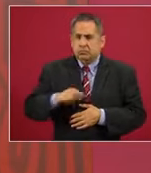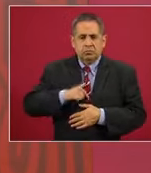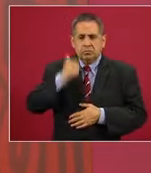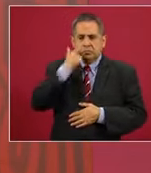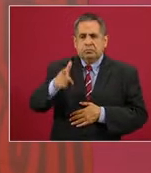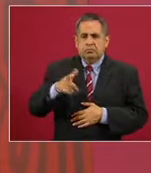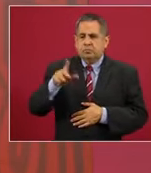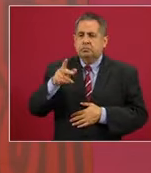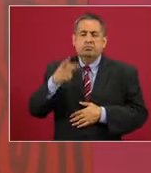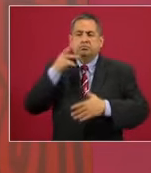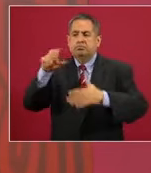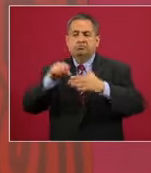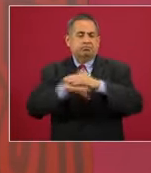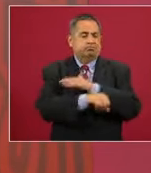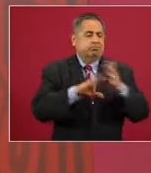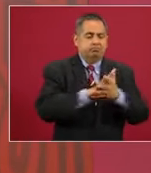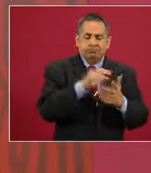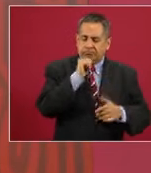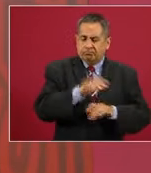tener presos políticos.